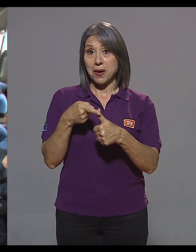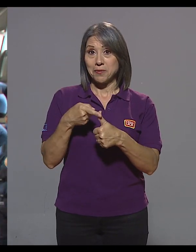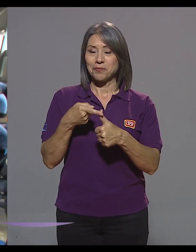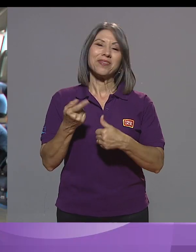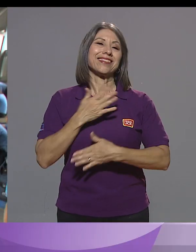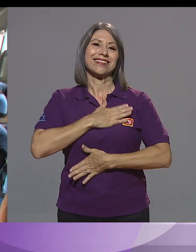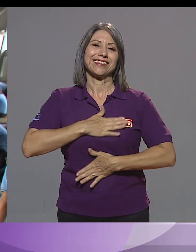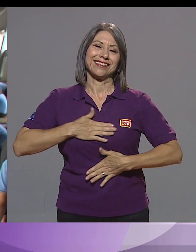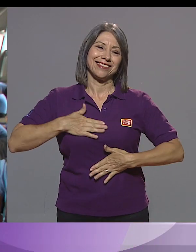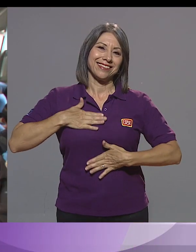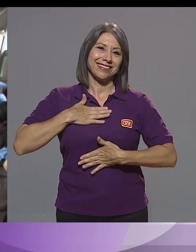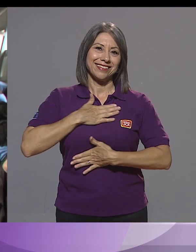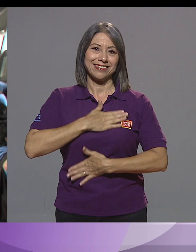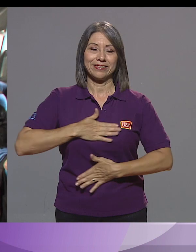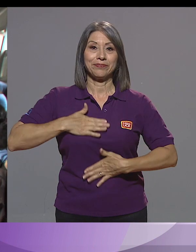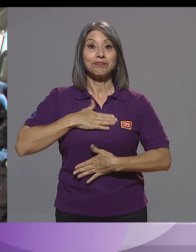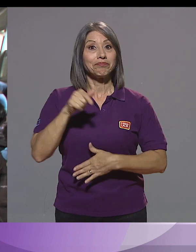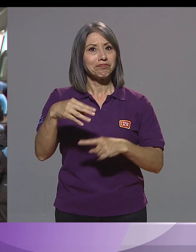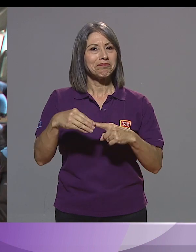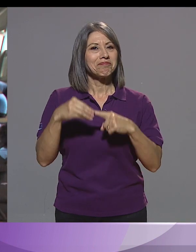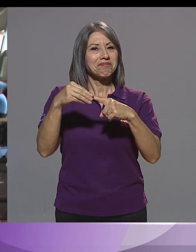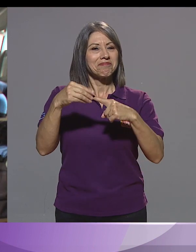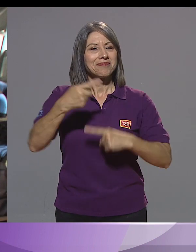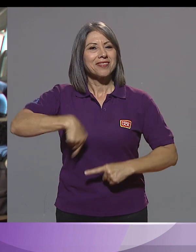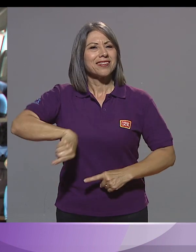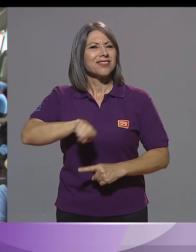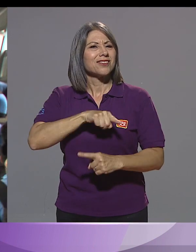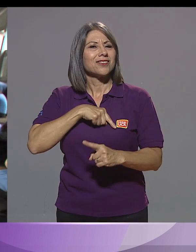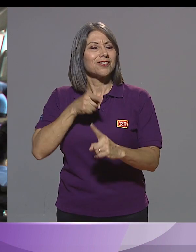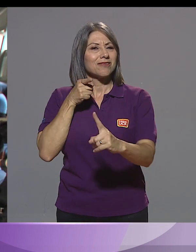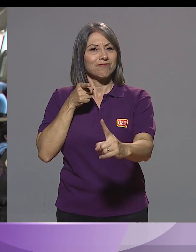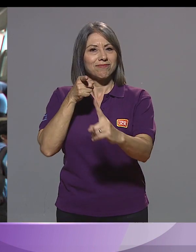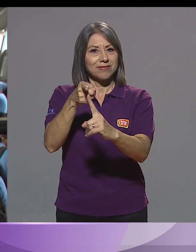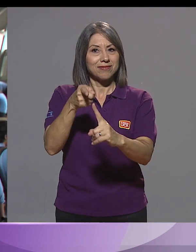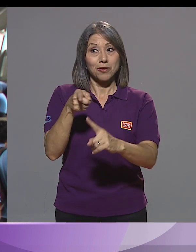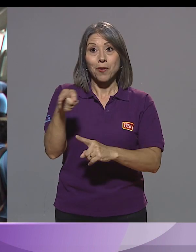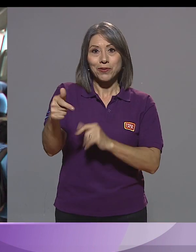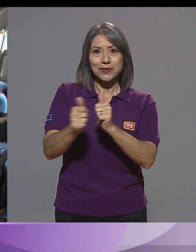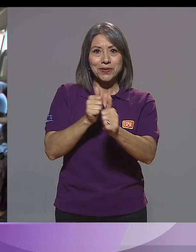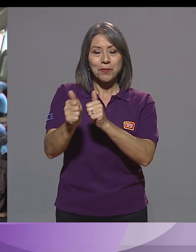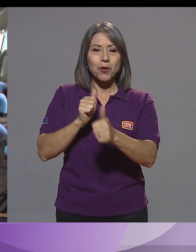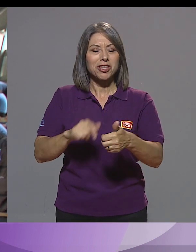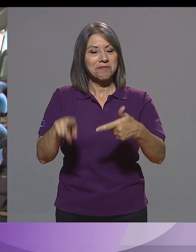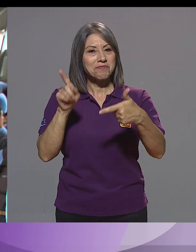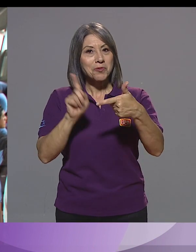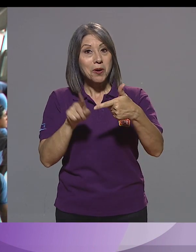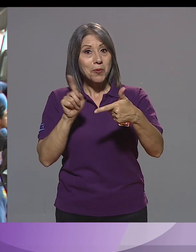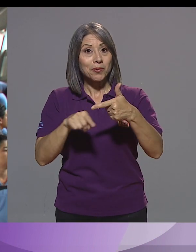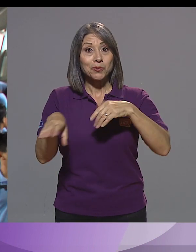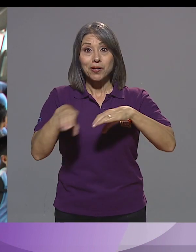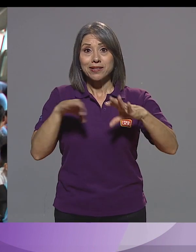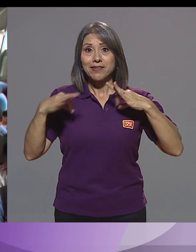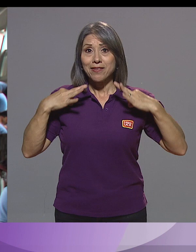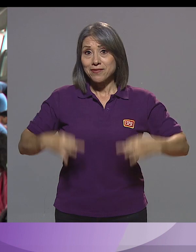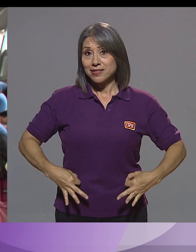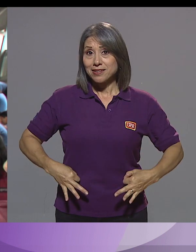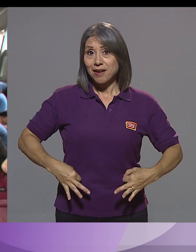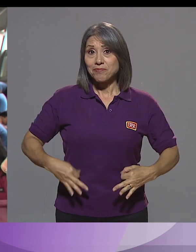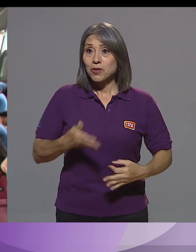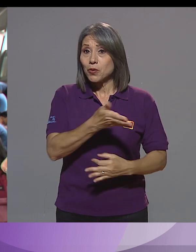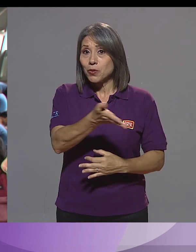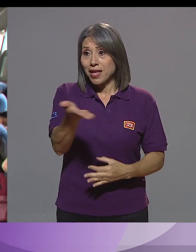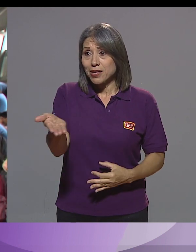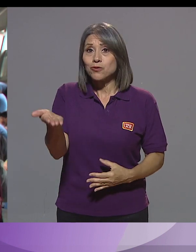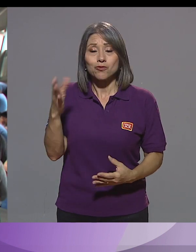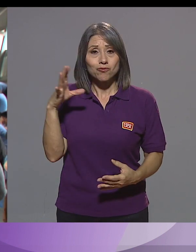Primero que todo, diversión. Es lo principal que nosotros buscamos a la hora que ellos practiquen deporte. Luego eso, pues es una actividad física,